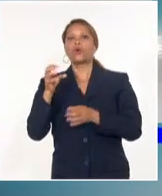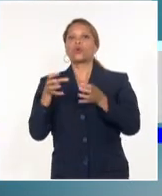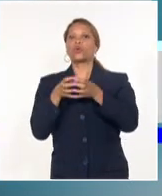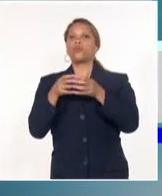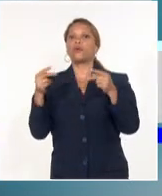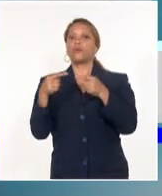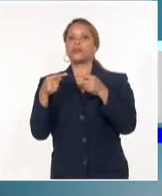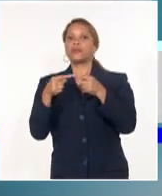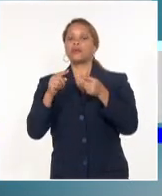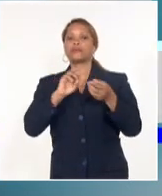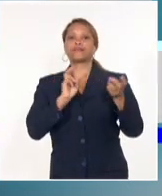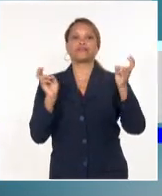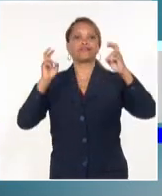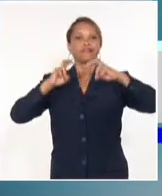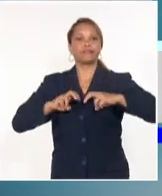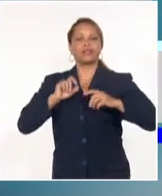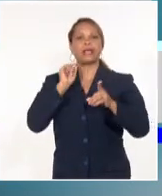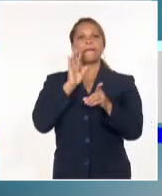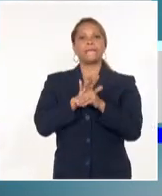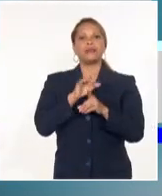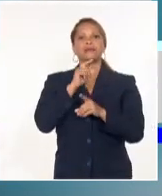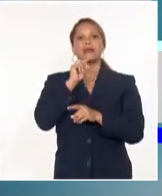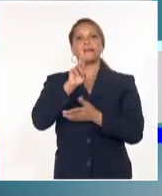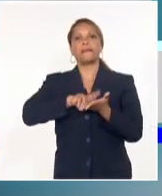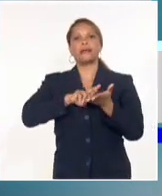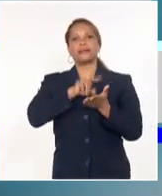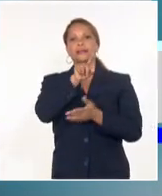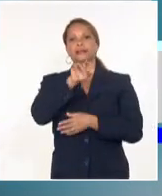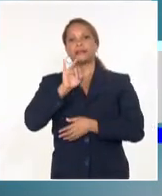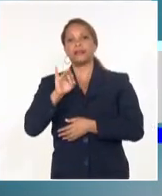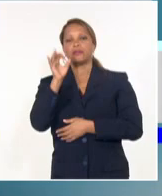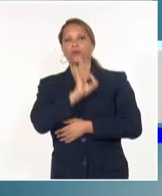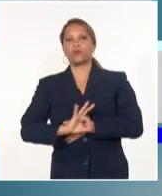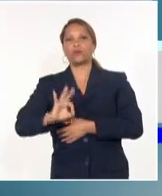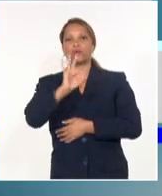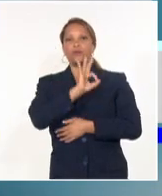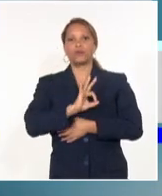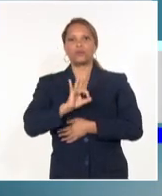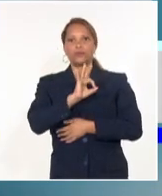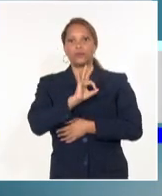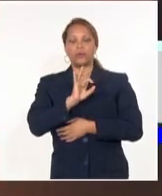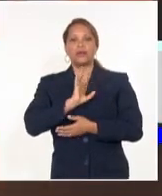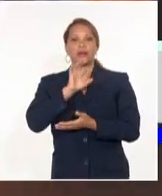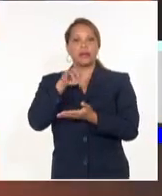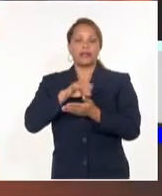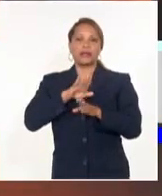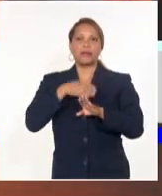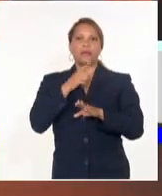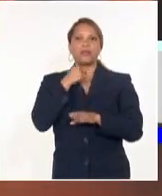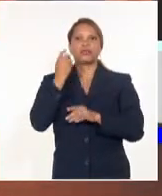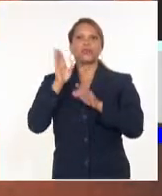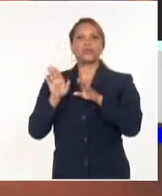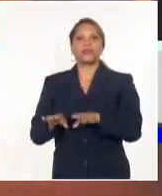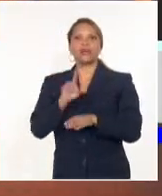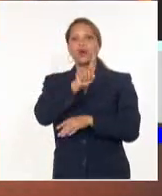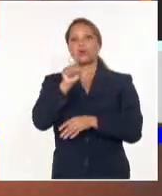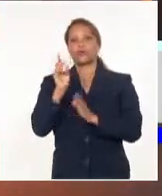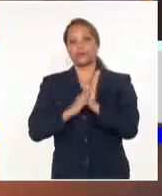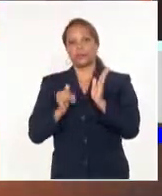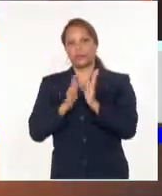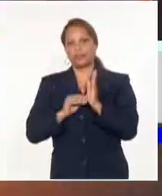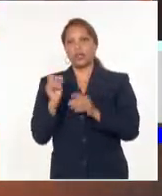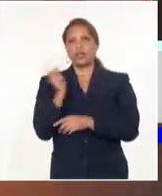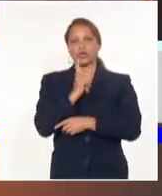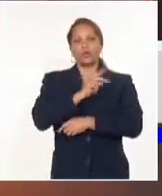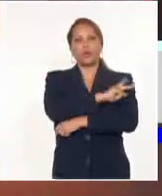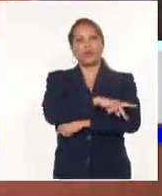conversaciones iniciarán este martes 17 de octubre en la ciudad de Bridgetown, tras estar suspendidas durante 11 meses. Las partes informaron que la